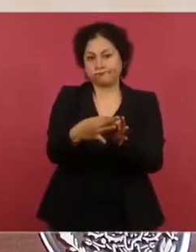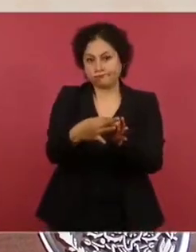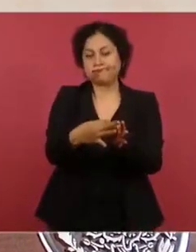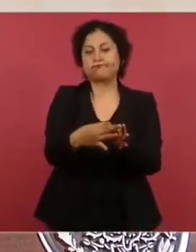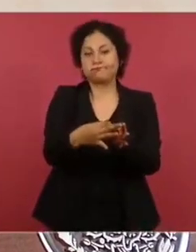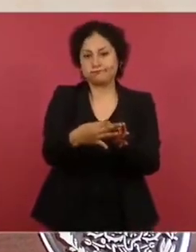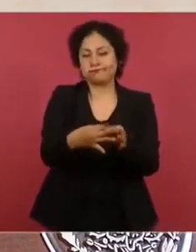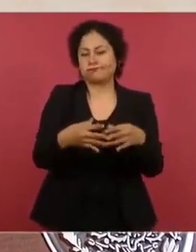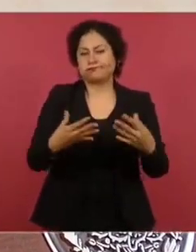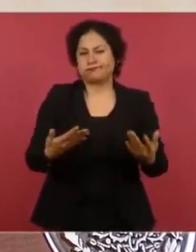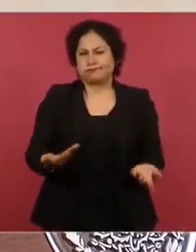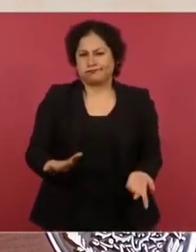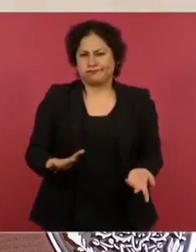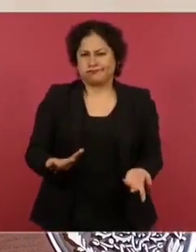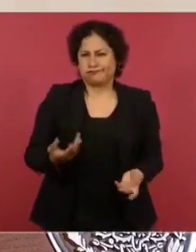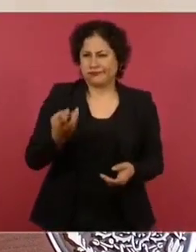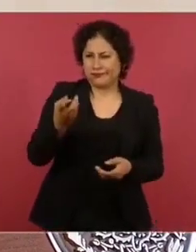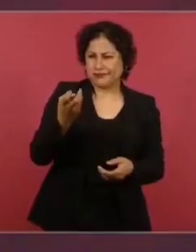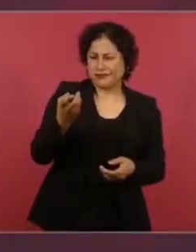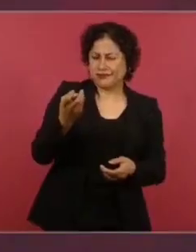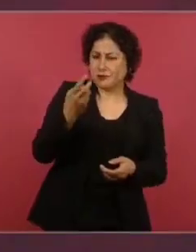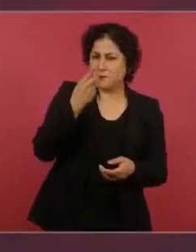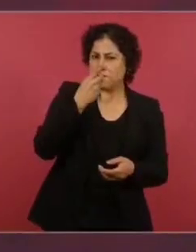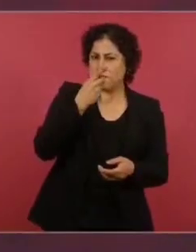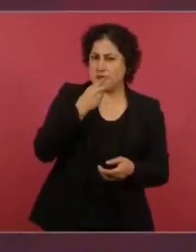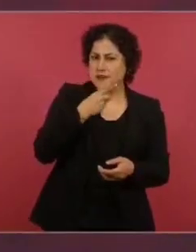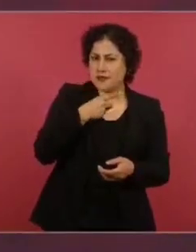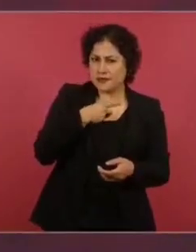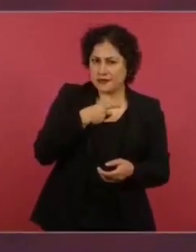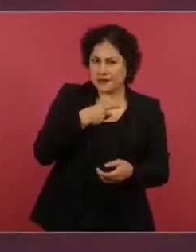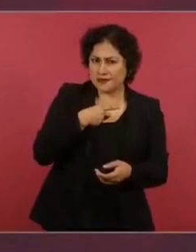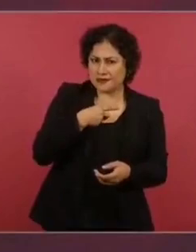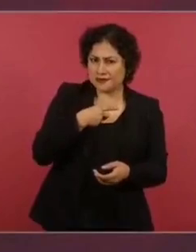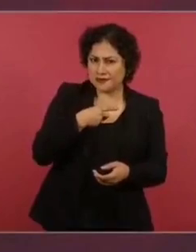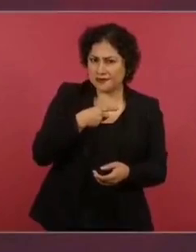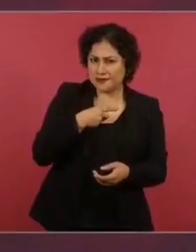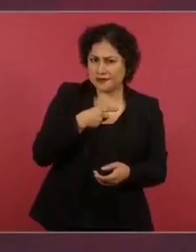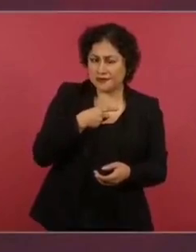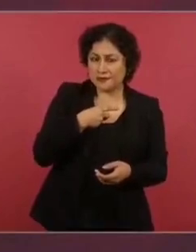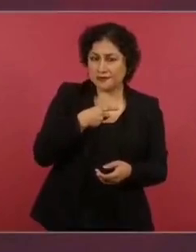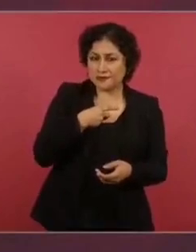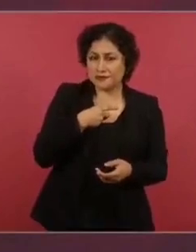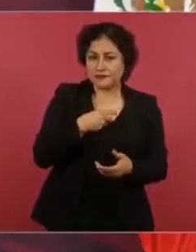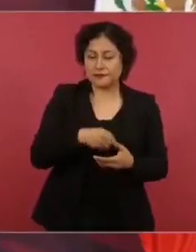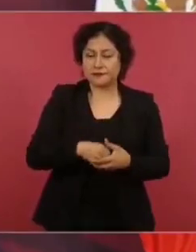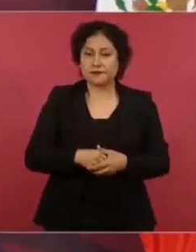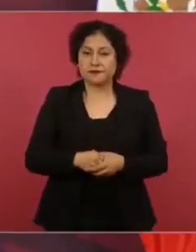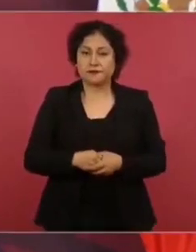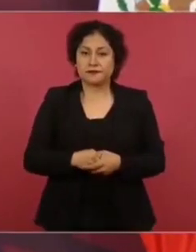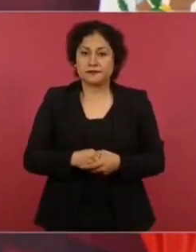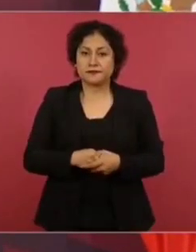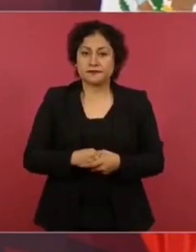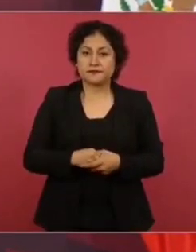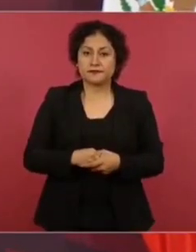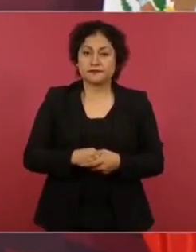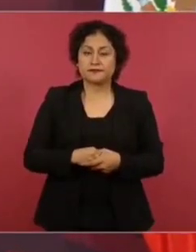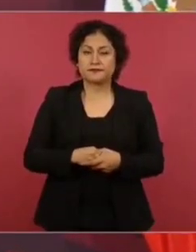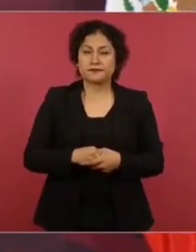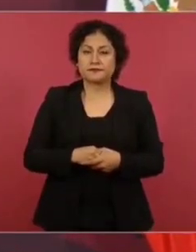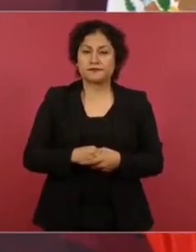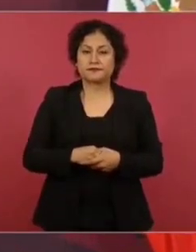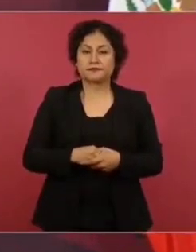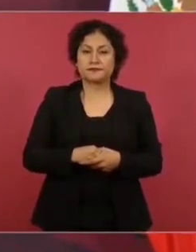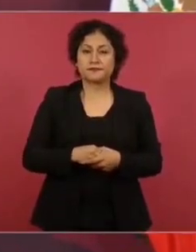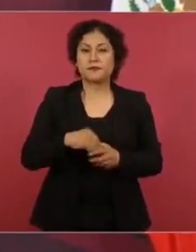Esto de que hay mil 500 promotores,